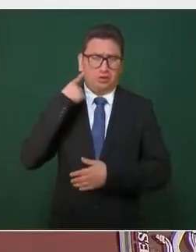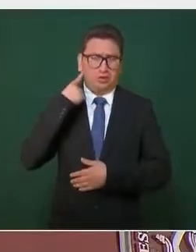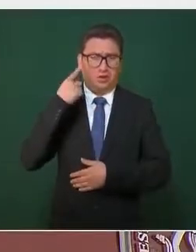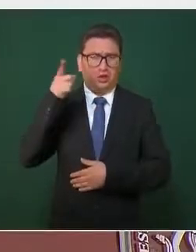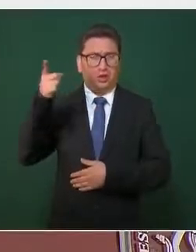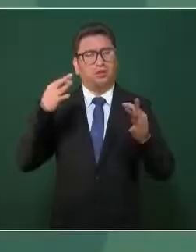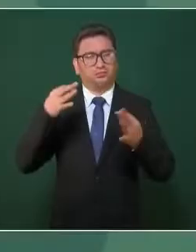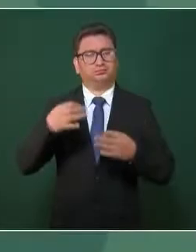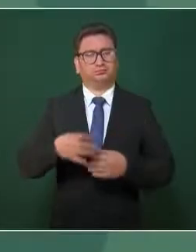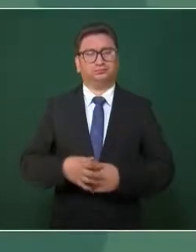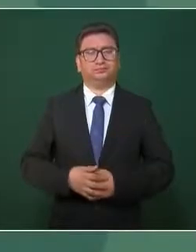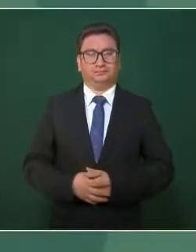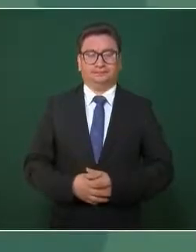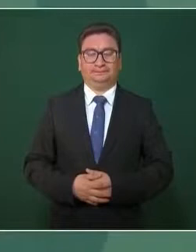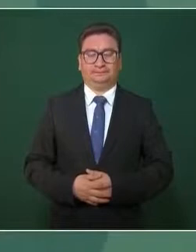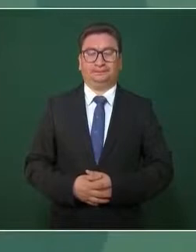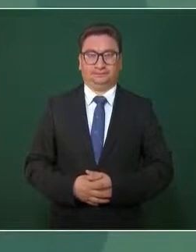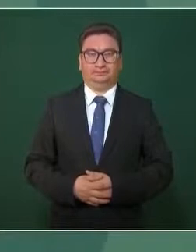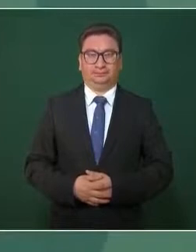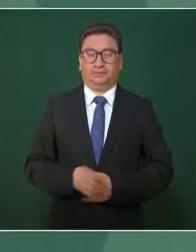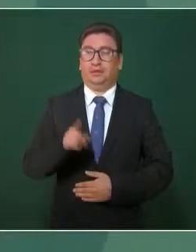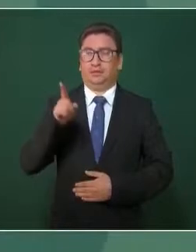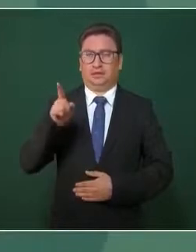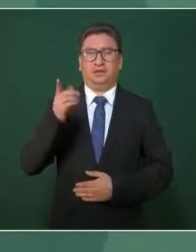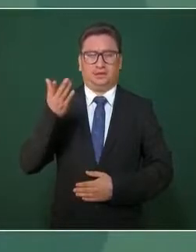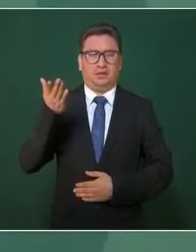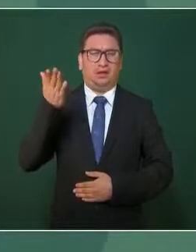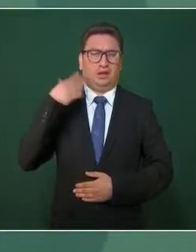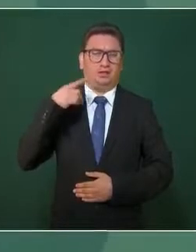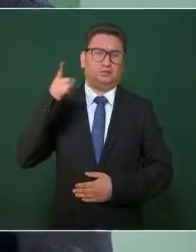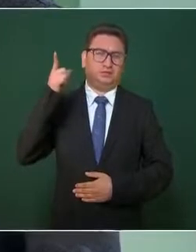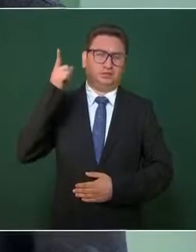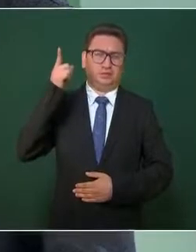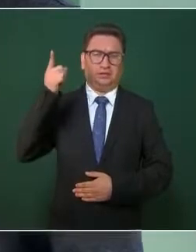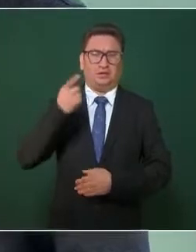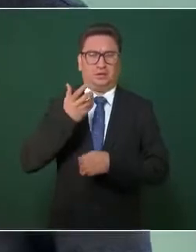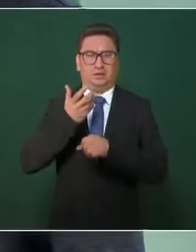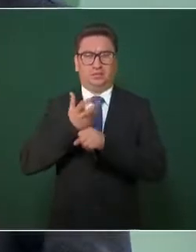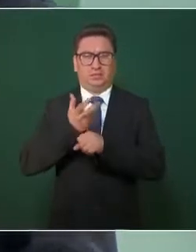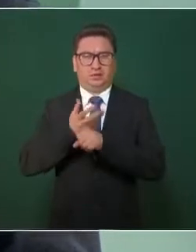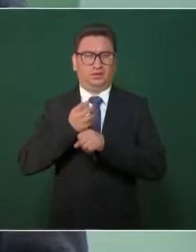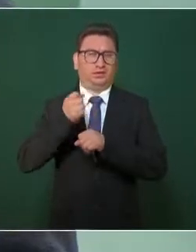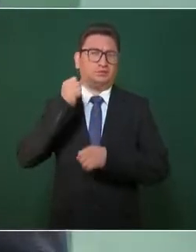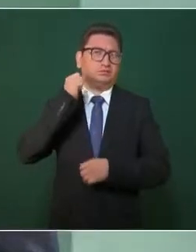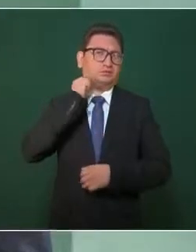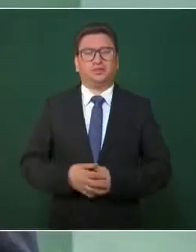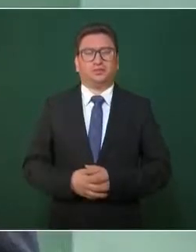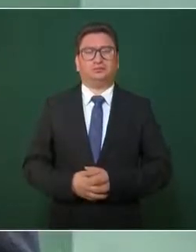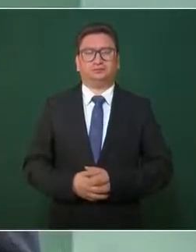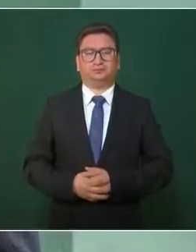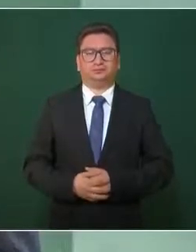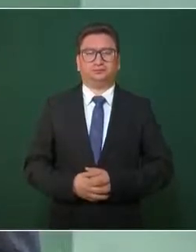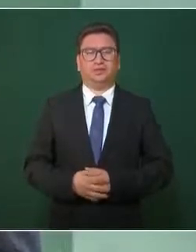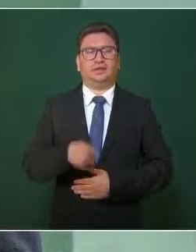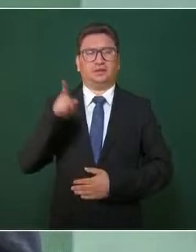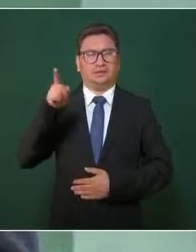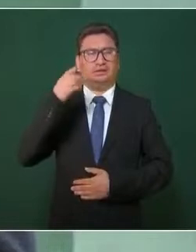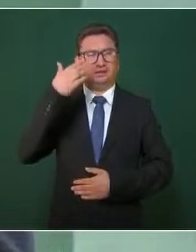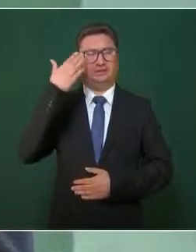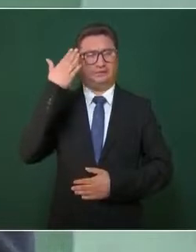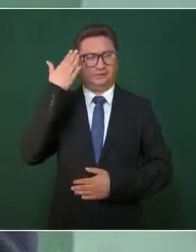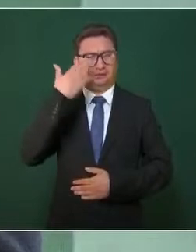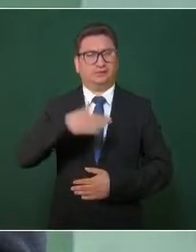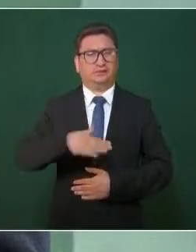declaraciones. Él fue legislador en Estados Unidos, senador de la República. Él sabe,